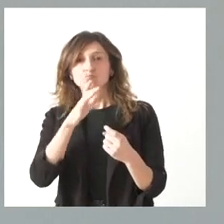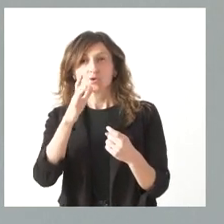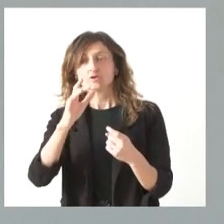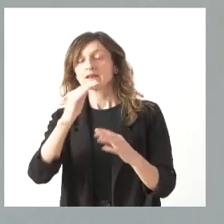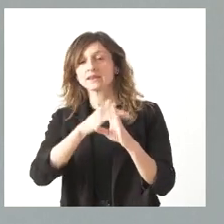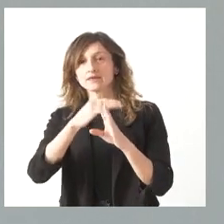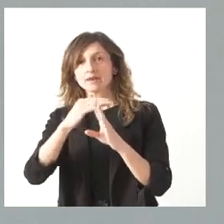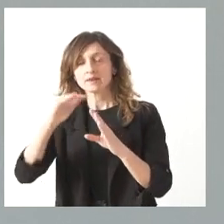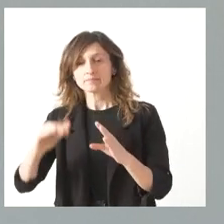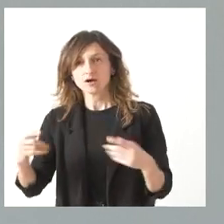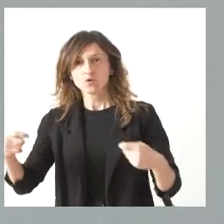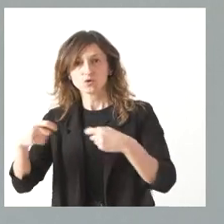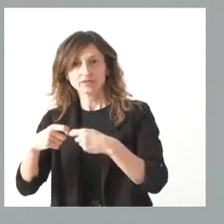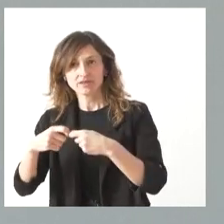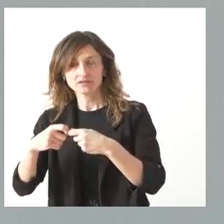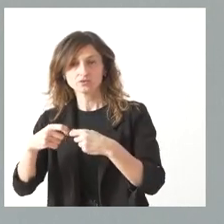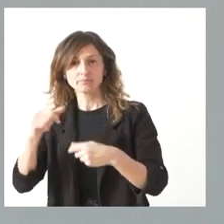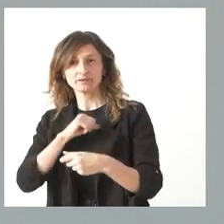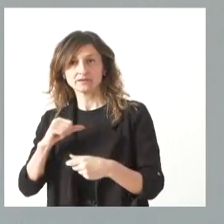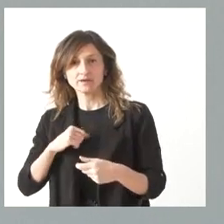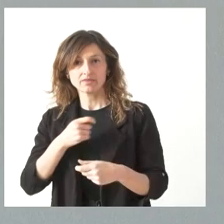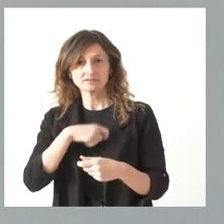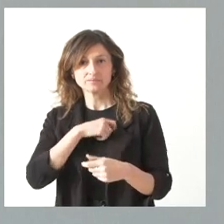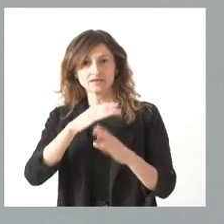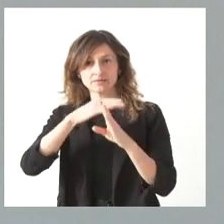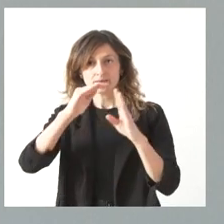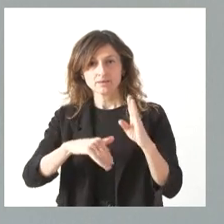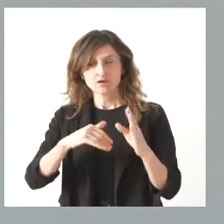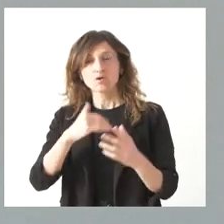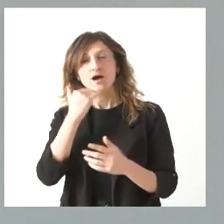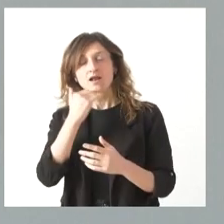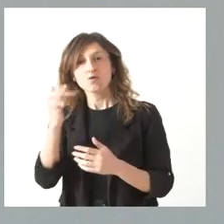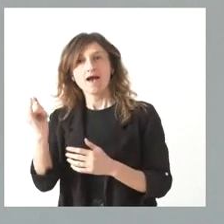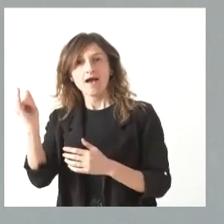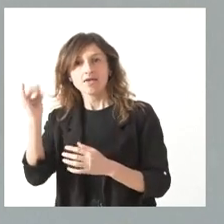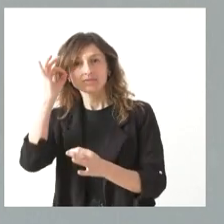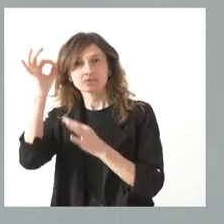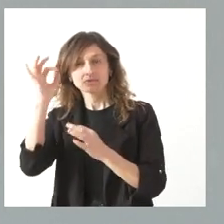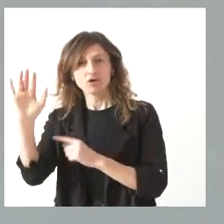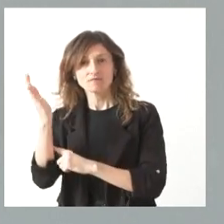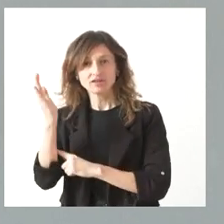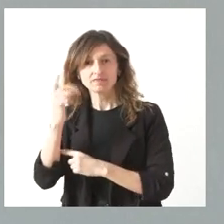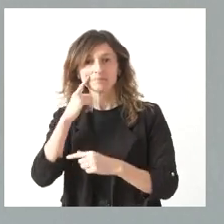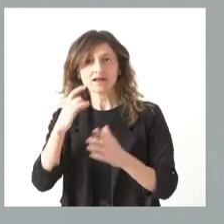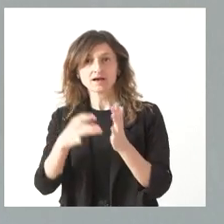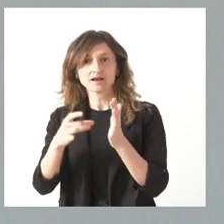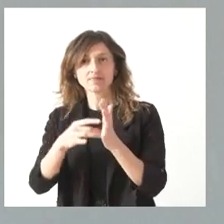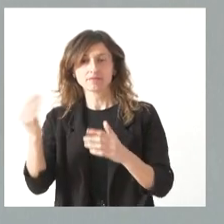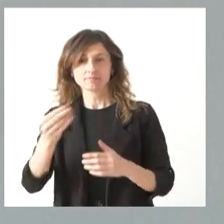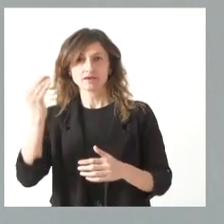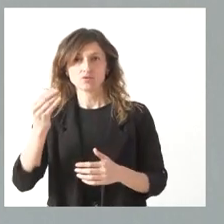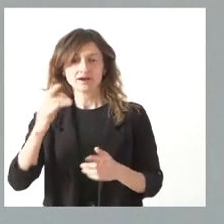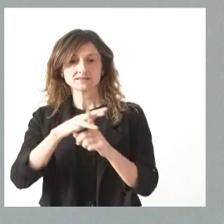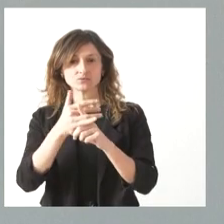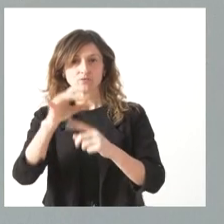de los niveles más bajos de concertación con la sanidad privada de toda España, pues disponer de algunos de los servicios que se nos ofrecen, si esto mejora la calidad del sistema y la